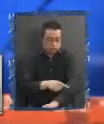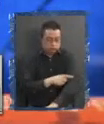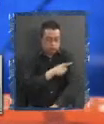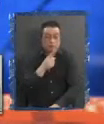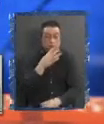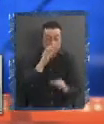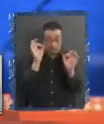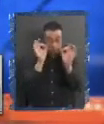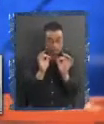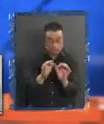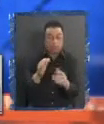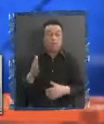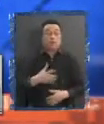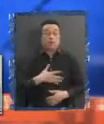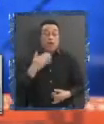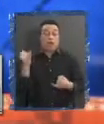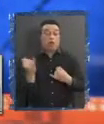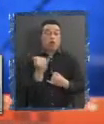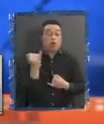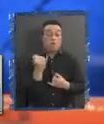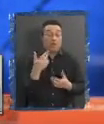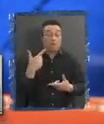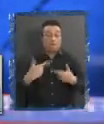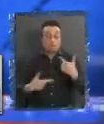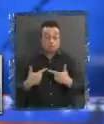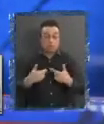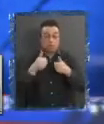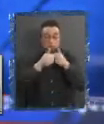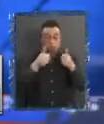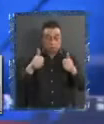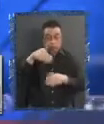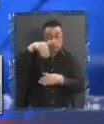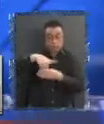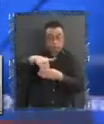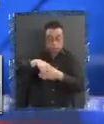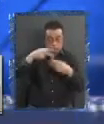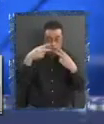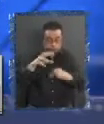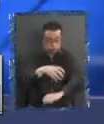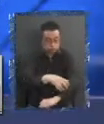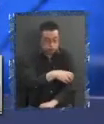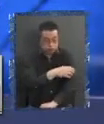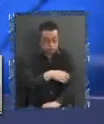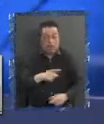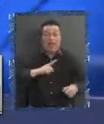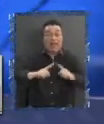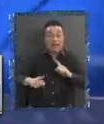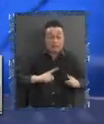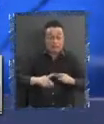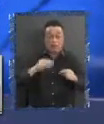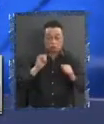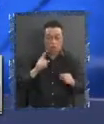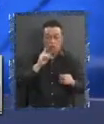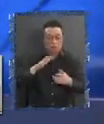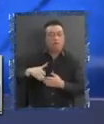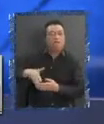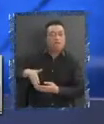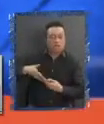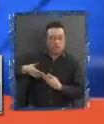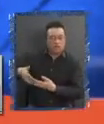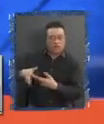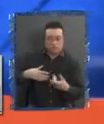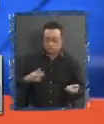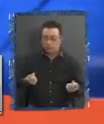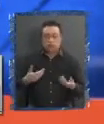Y es que tengan autonomía Política Es decir Sus autoridades Son habitualmente electas Que tengan autonomía Administrativa Es decir Que tengan una cierta Flexibilidad Para la gestión